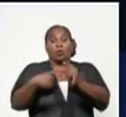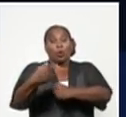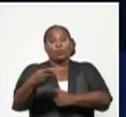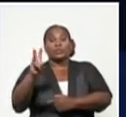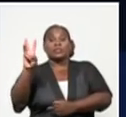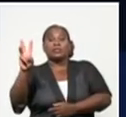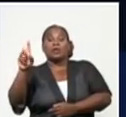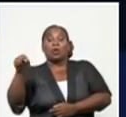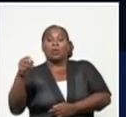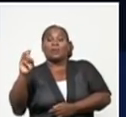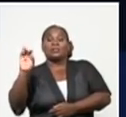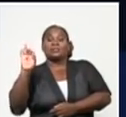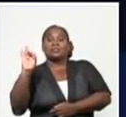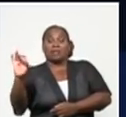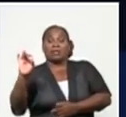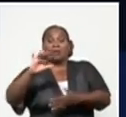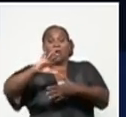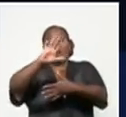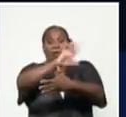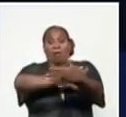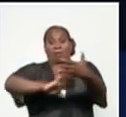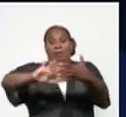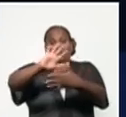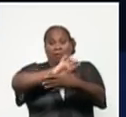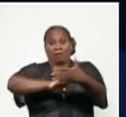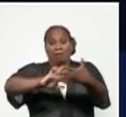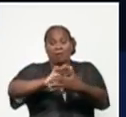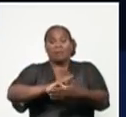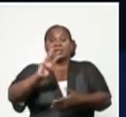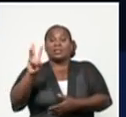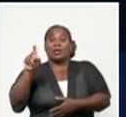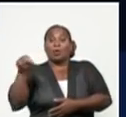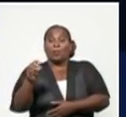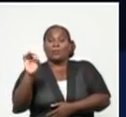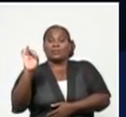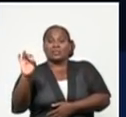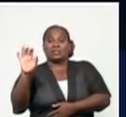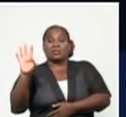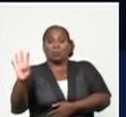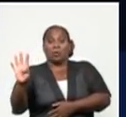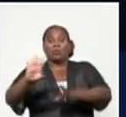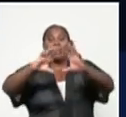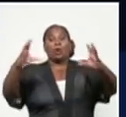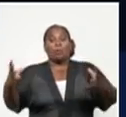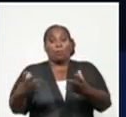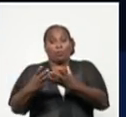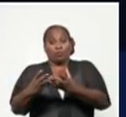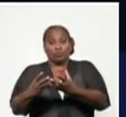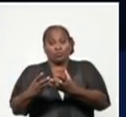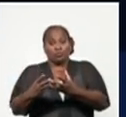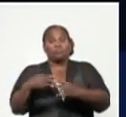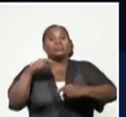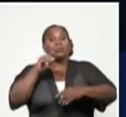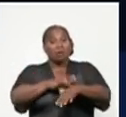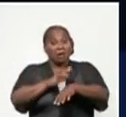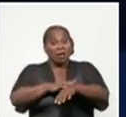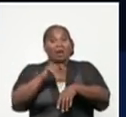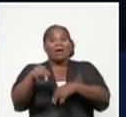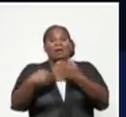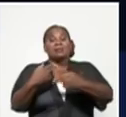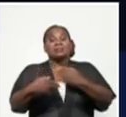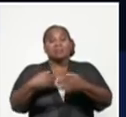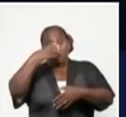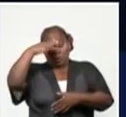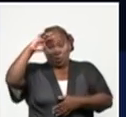la región de las Américas y el 3,74 que tiene el mundo. Eso hace que Cuba se mantenga en la